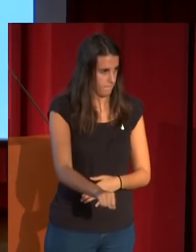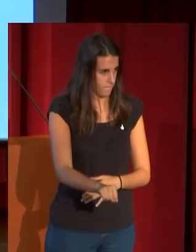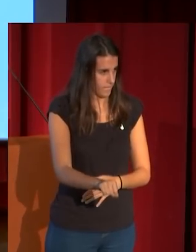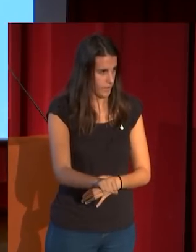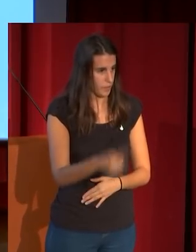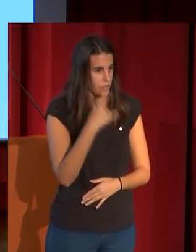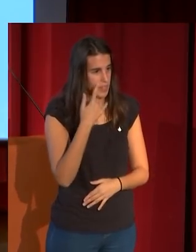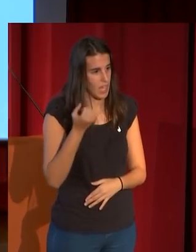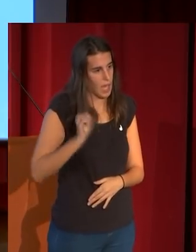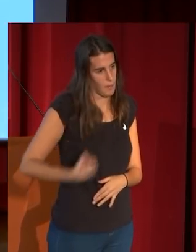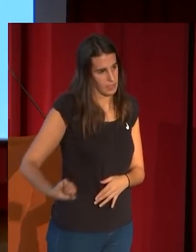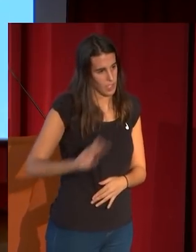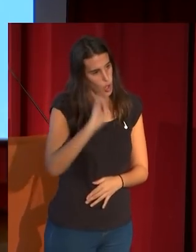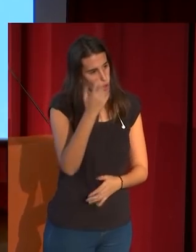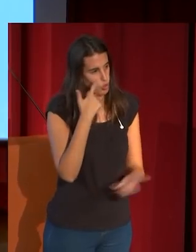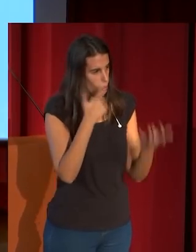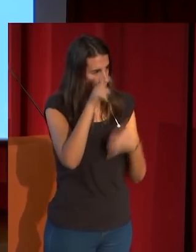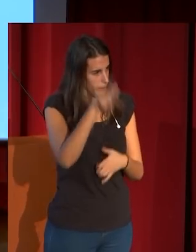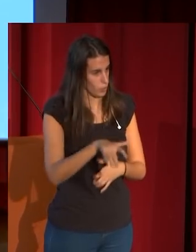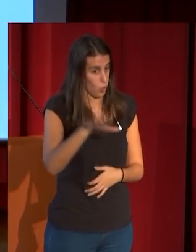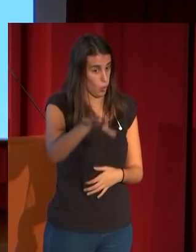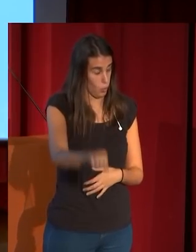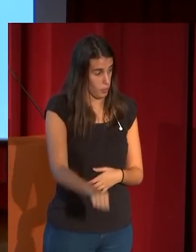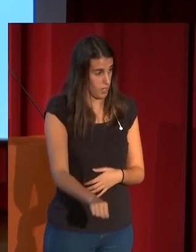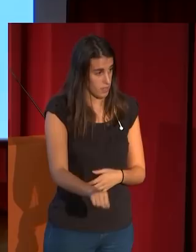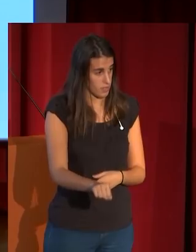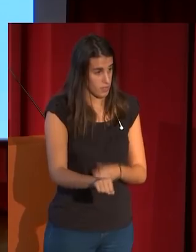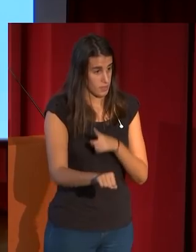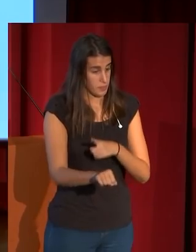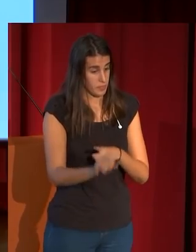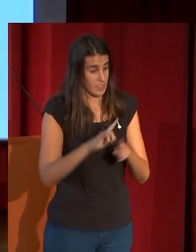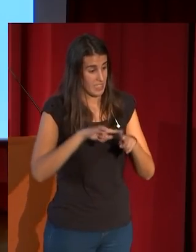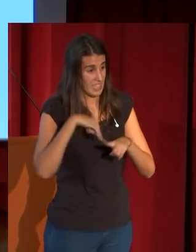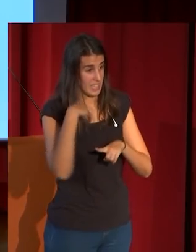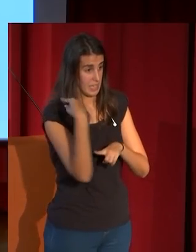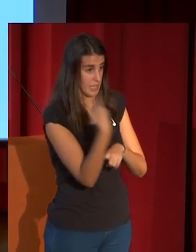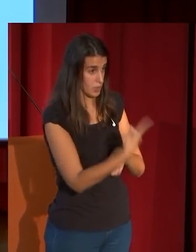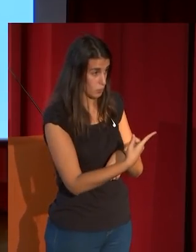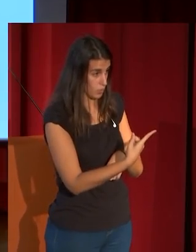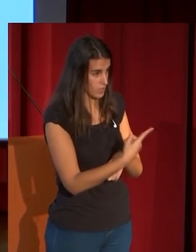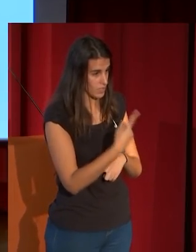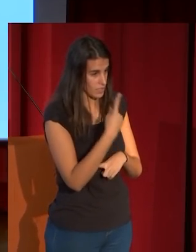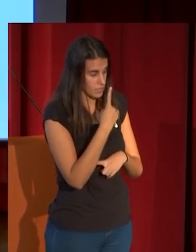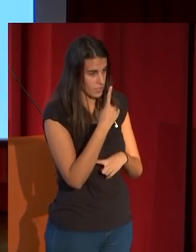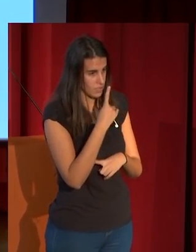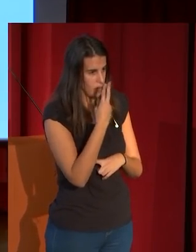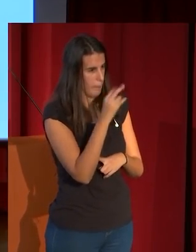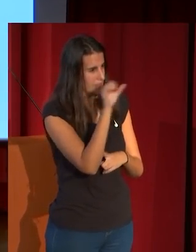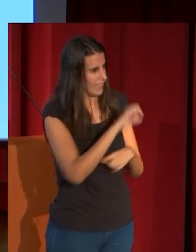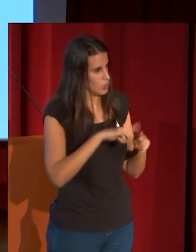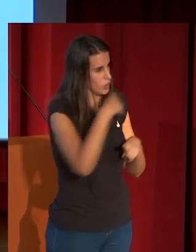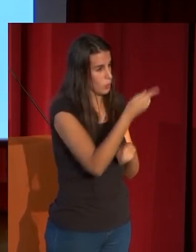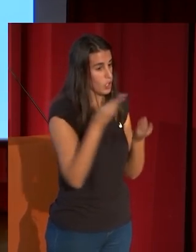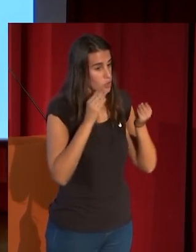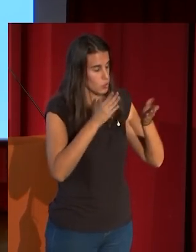amante de Rothschild, además, y que luego, después, va a recomprar, décadas después, el hijo de Fortuny,